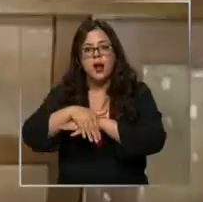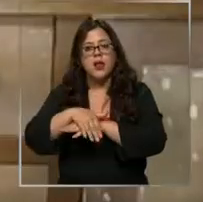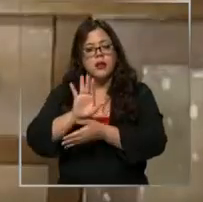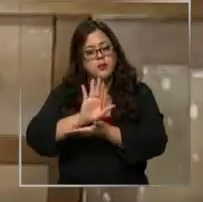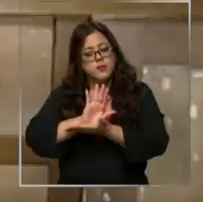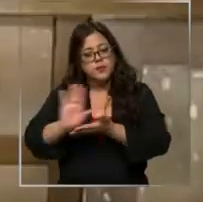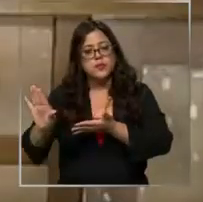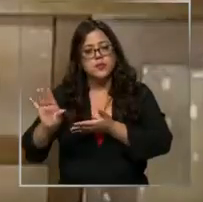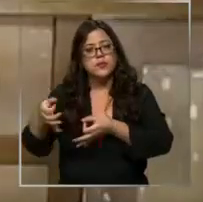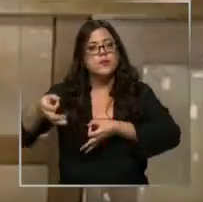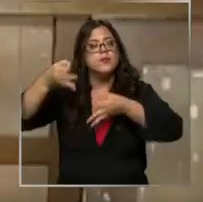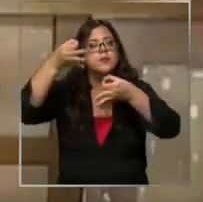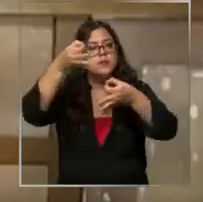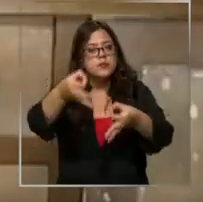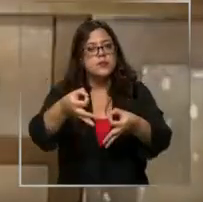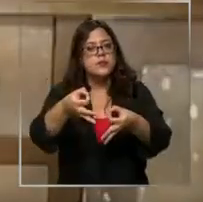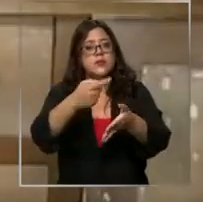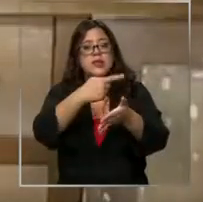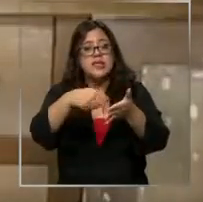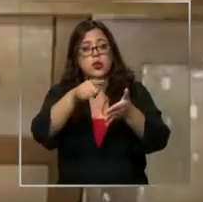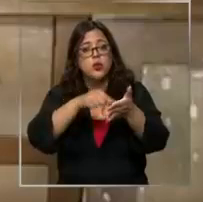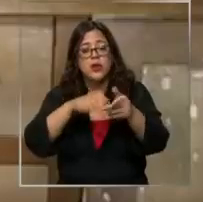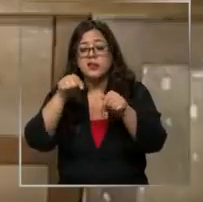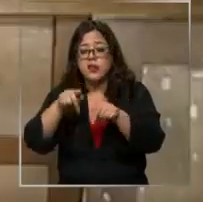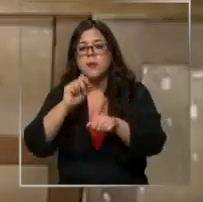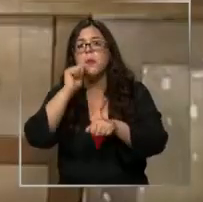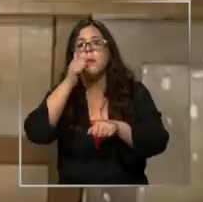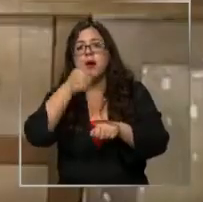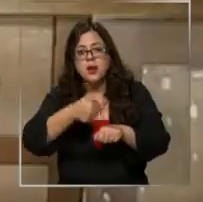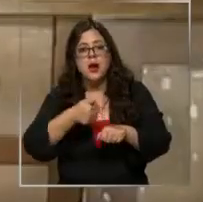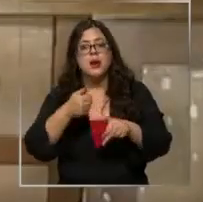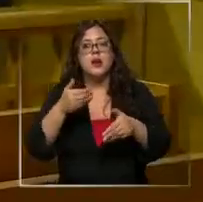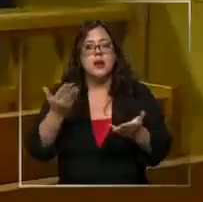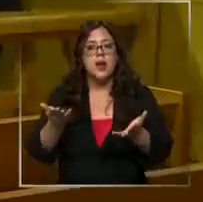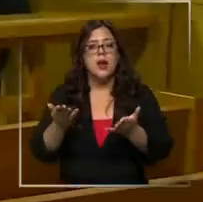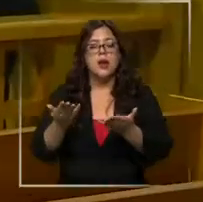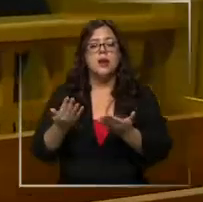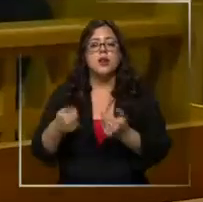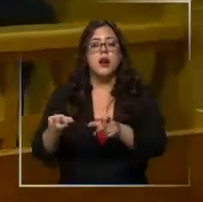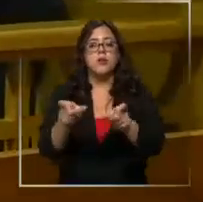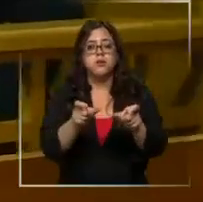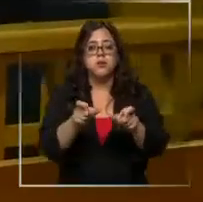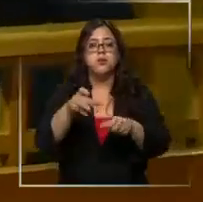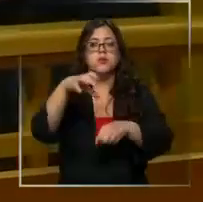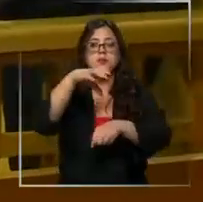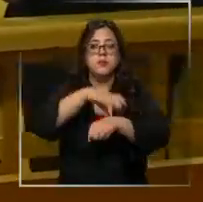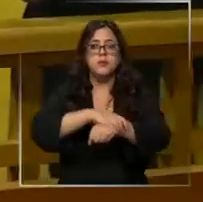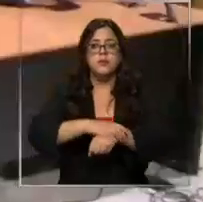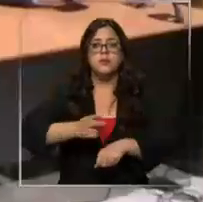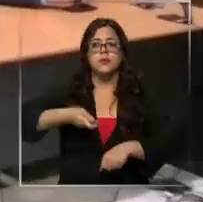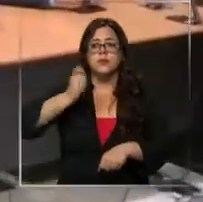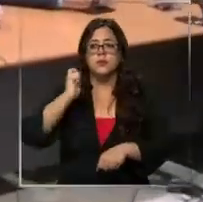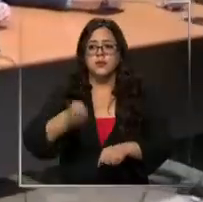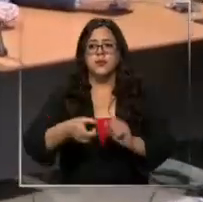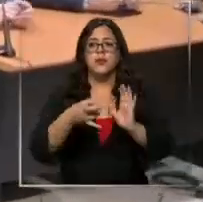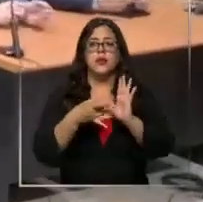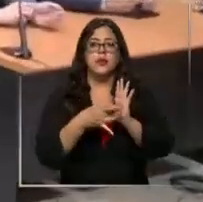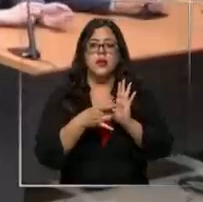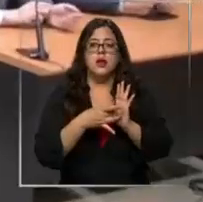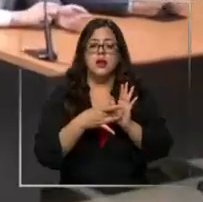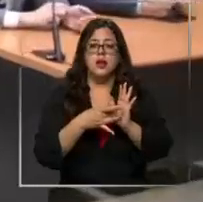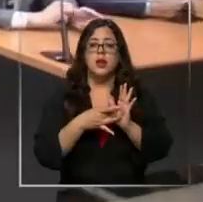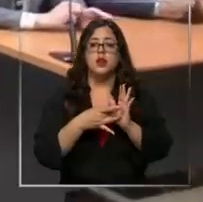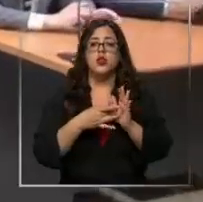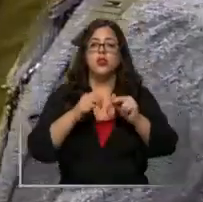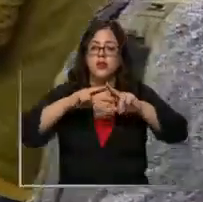rechazado este recurso de amparo y por lo tanto ya mañana será controlada su detención y será formalizado por este delito por el cual